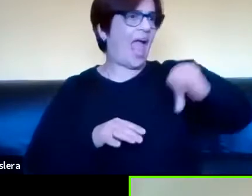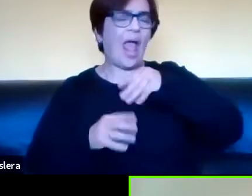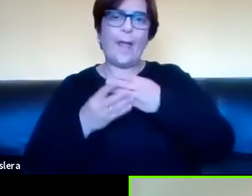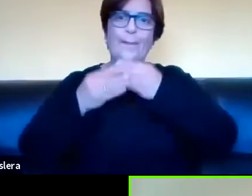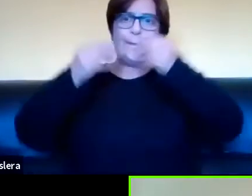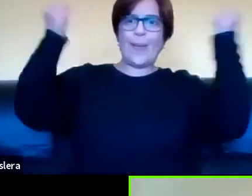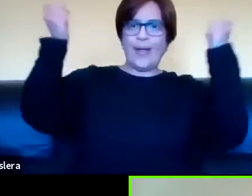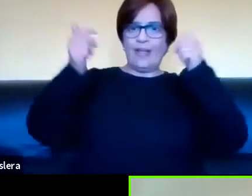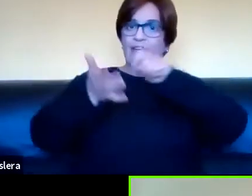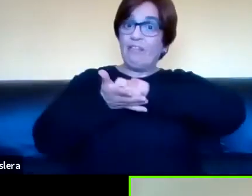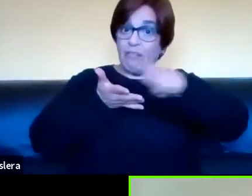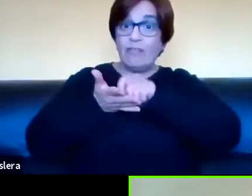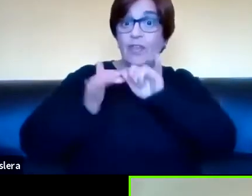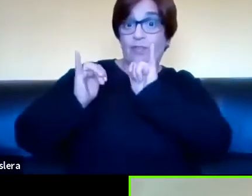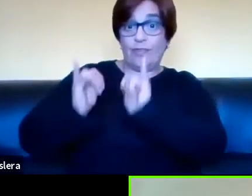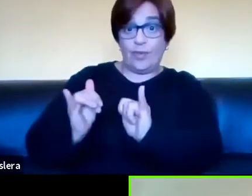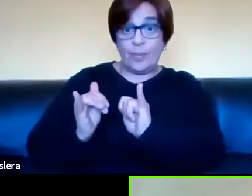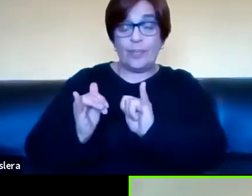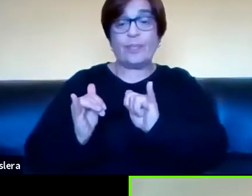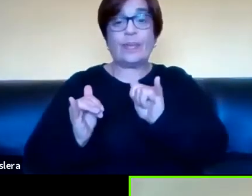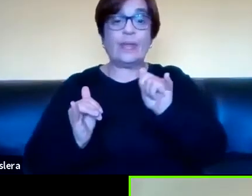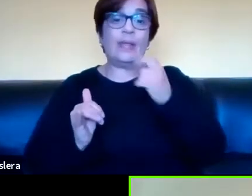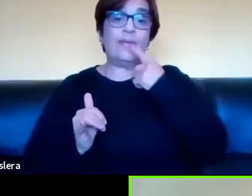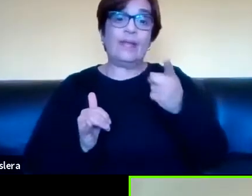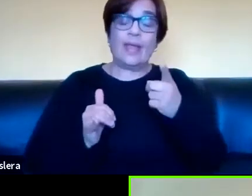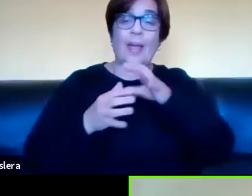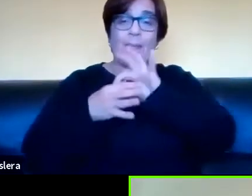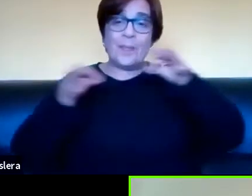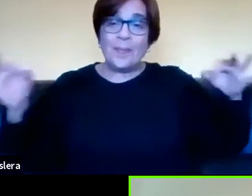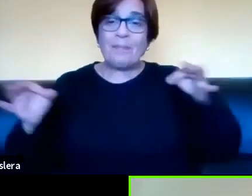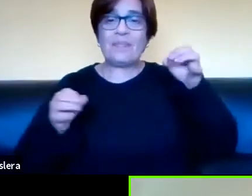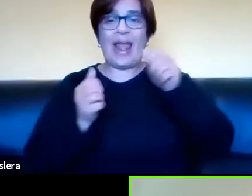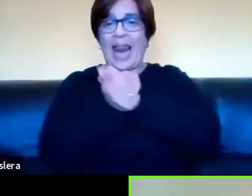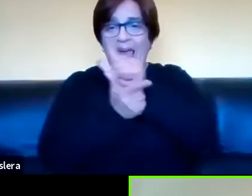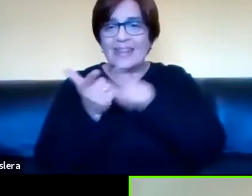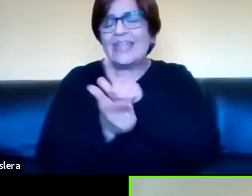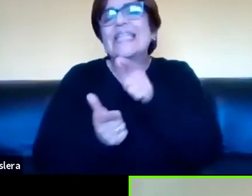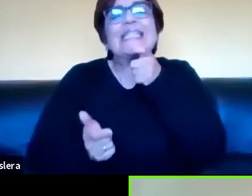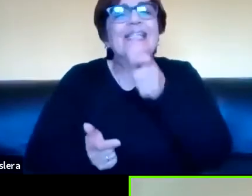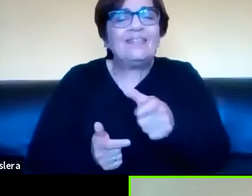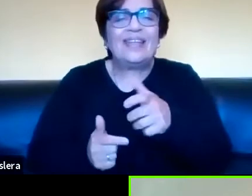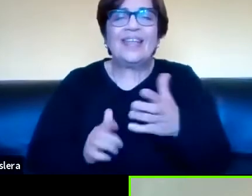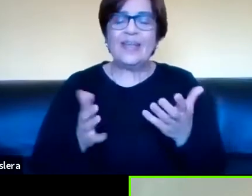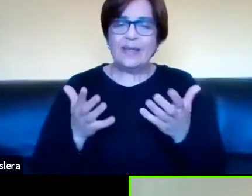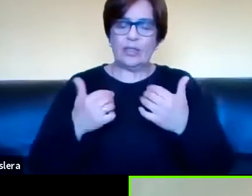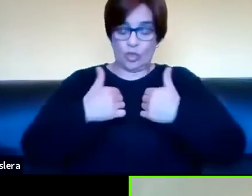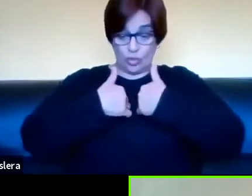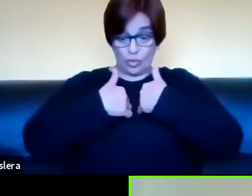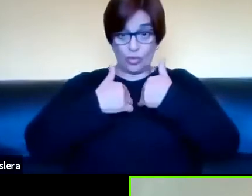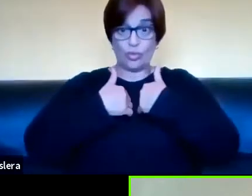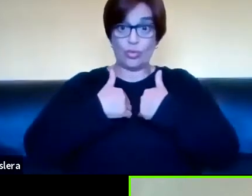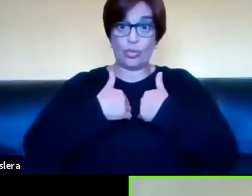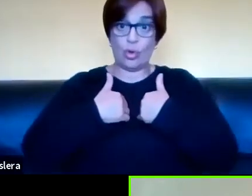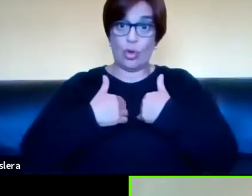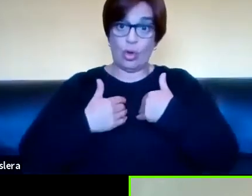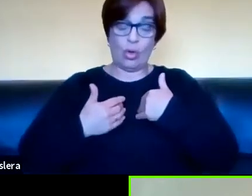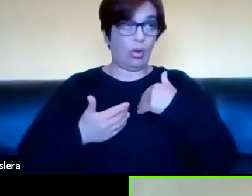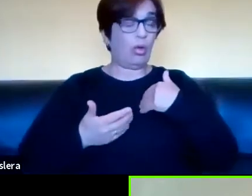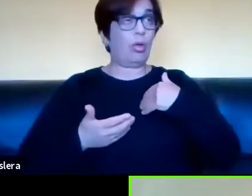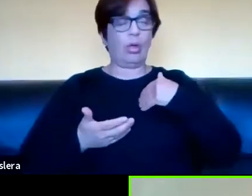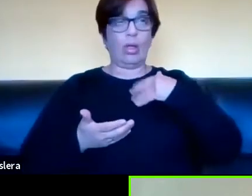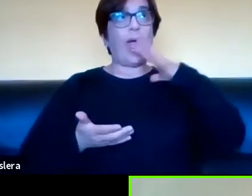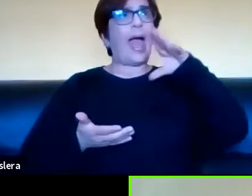se escribe permanece. Verba volant, scripta manent. ¿Qué quiere decir? Que cuando yo escribo el texto,